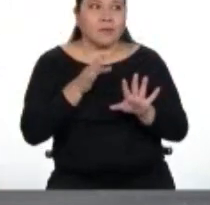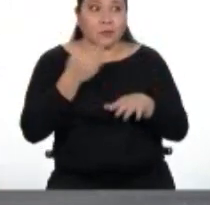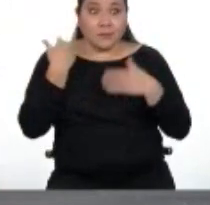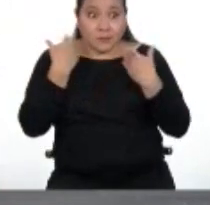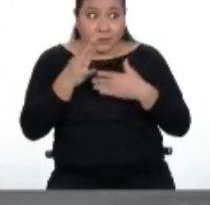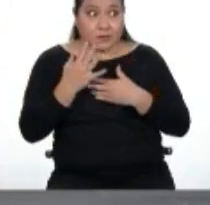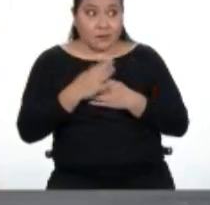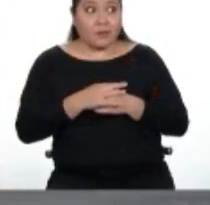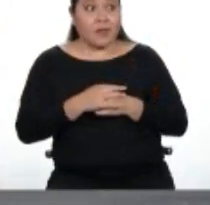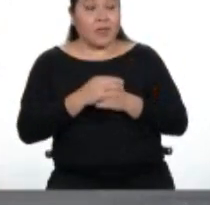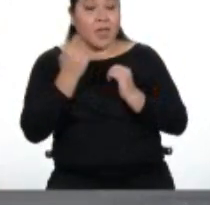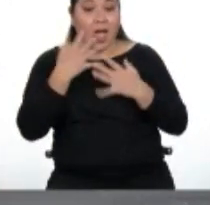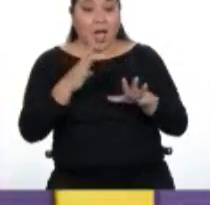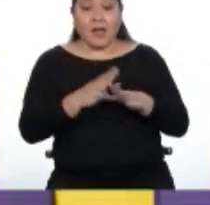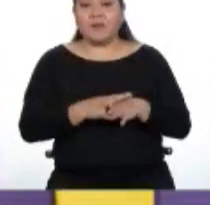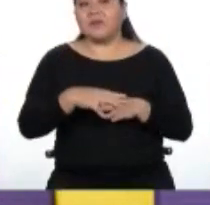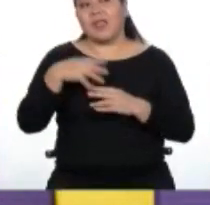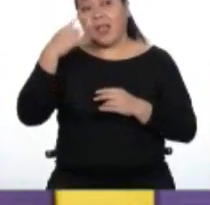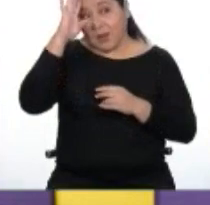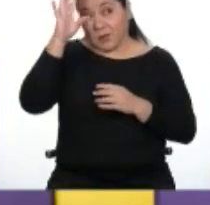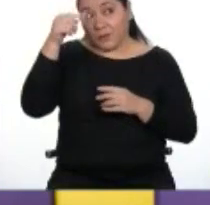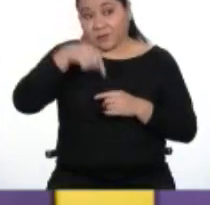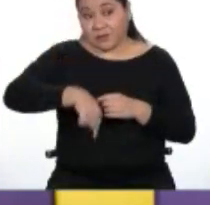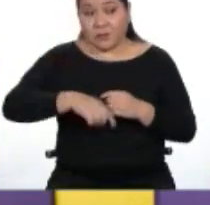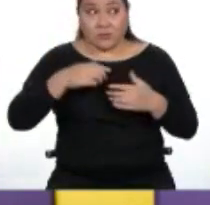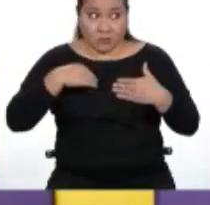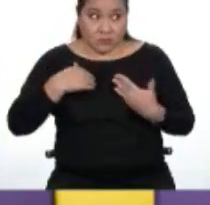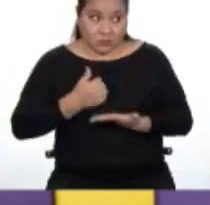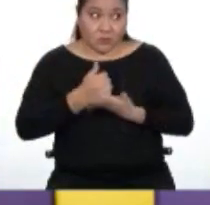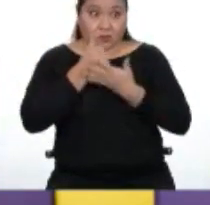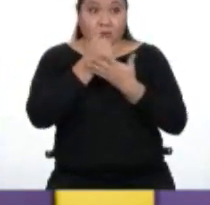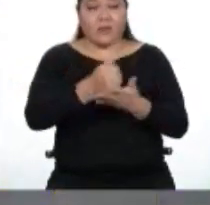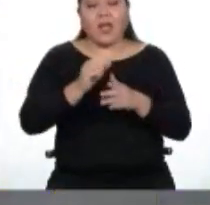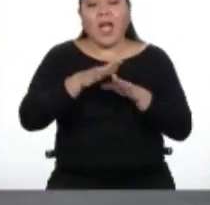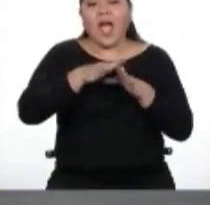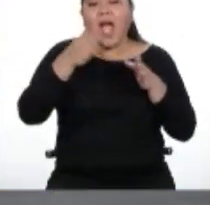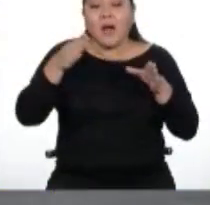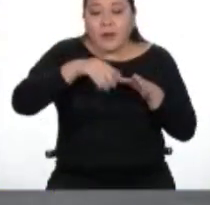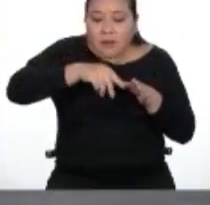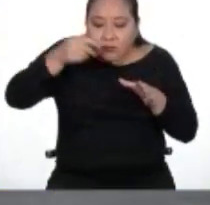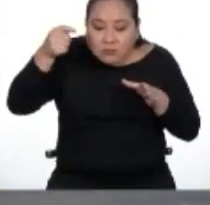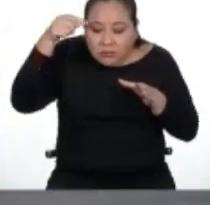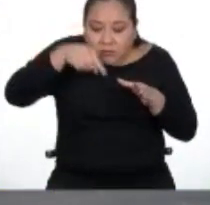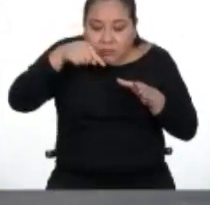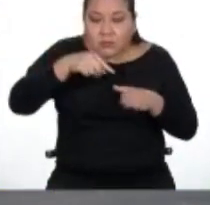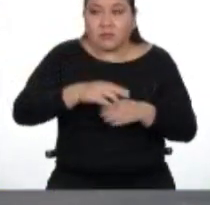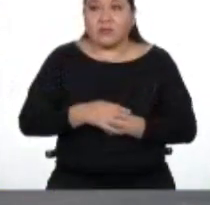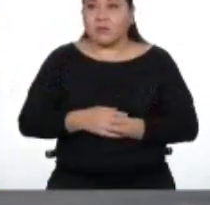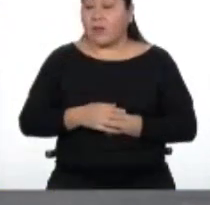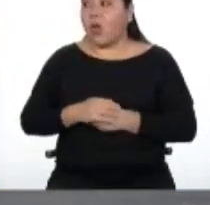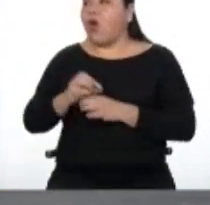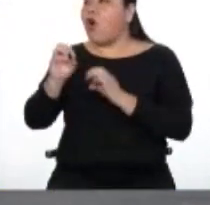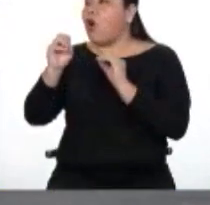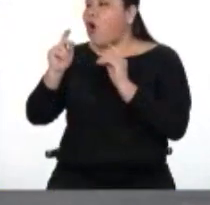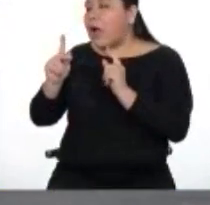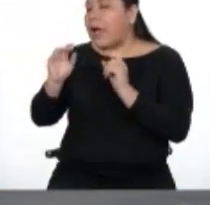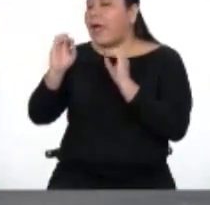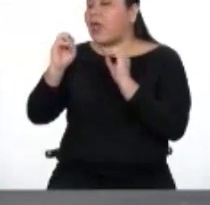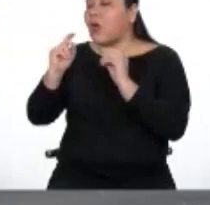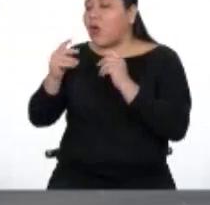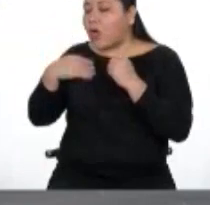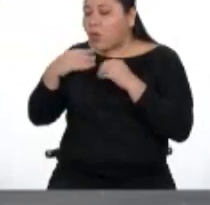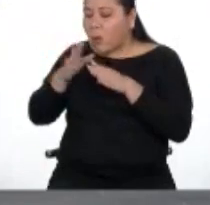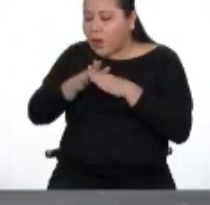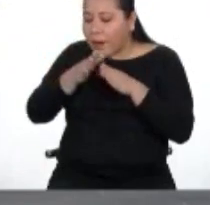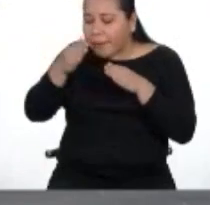ya rompimos el criterio de realidad y déjame ayudarte. Abre la caja. Bueno, ok, ok. Si tú dices que abra